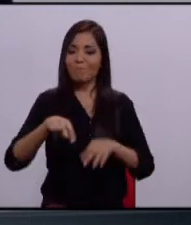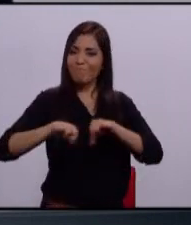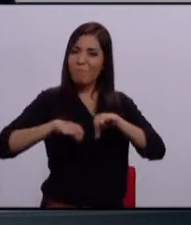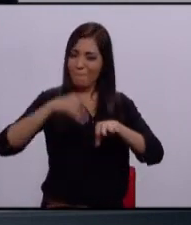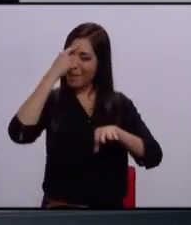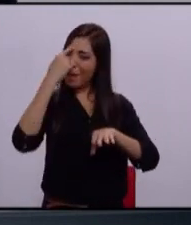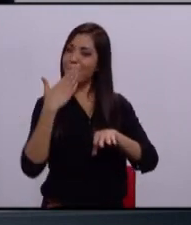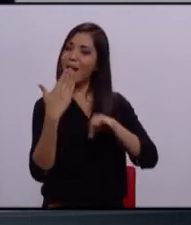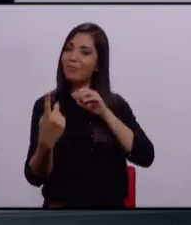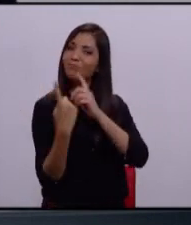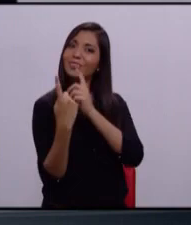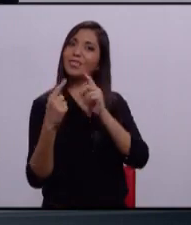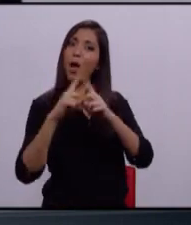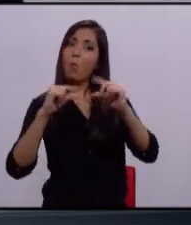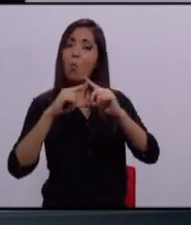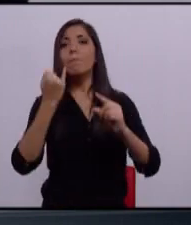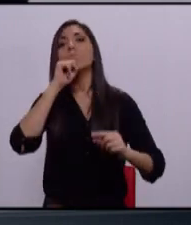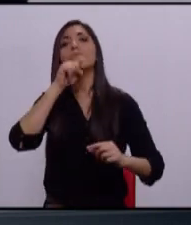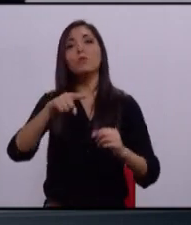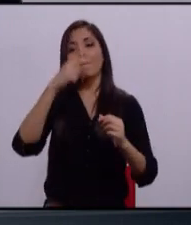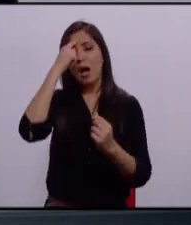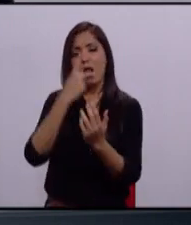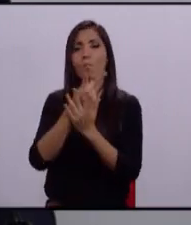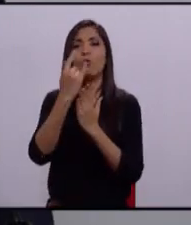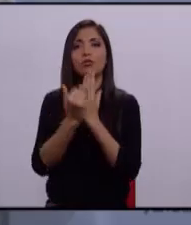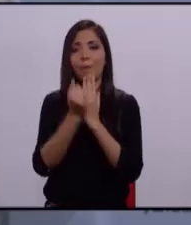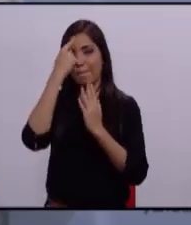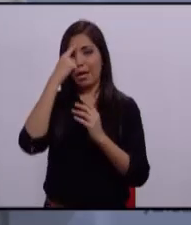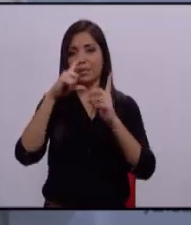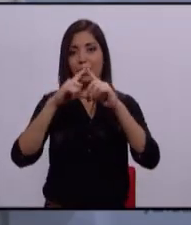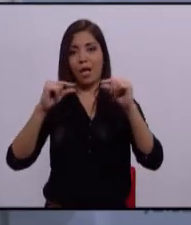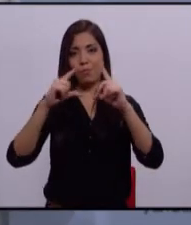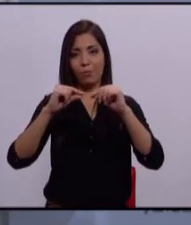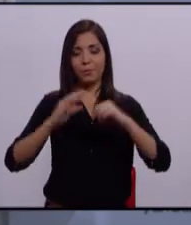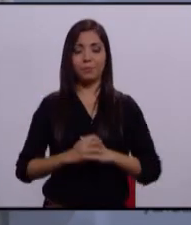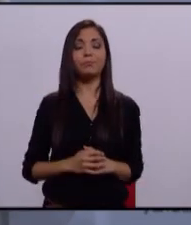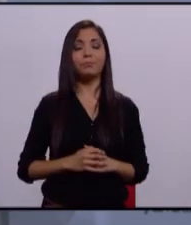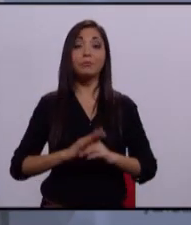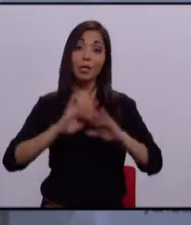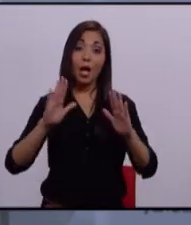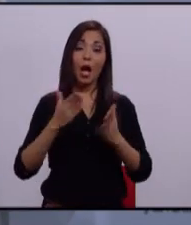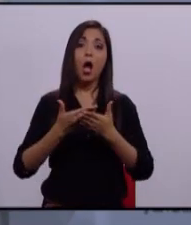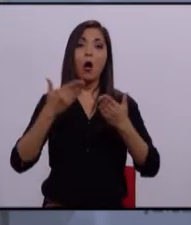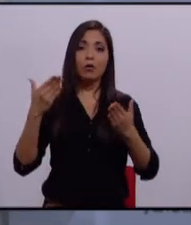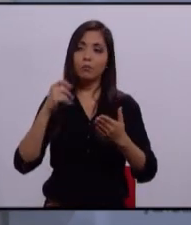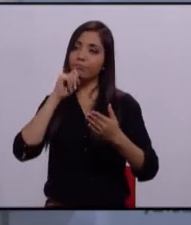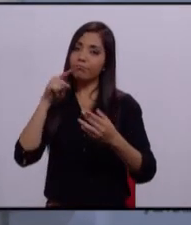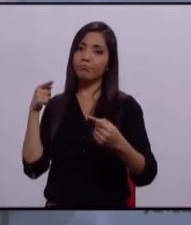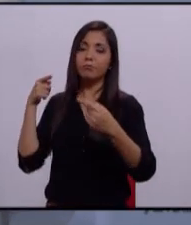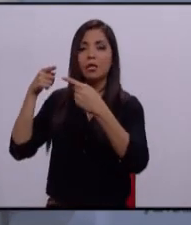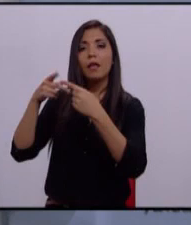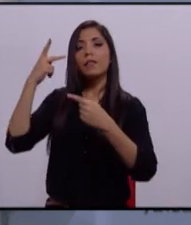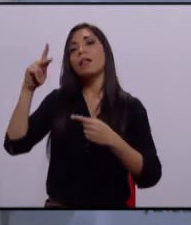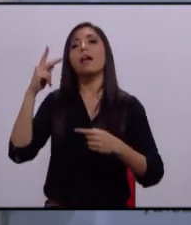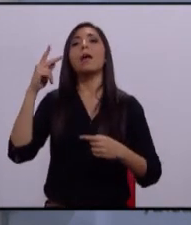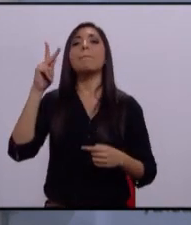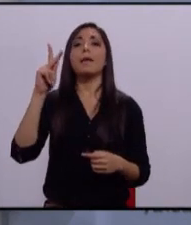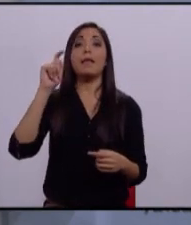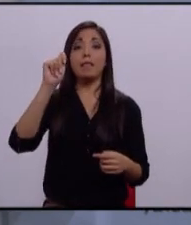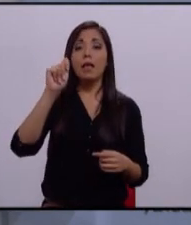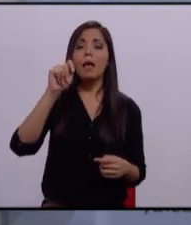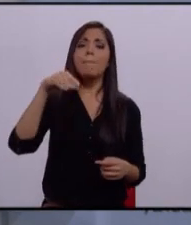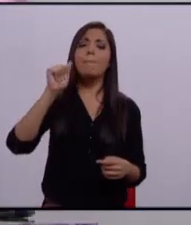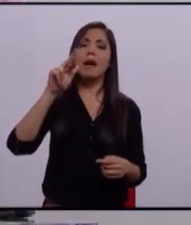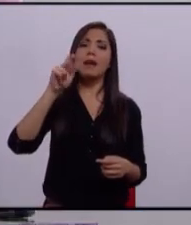bien de Zapopan y en un proyecto para Zapopan. En su turno para réplicas, el candidato del Partido del Trabajo, Martín